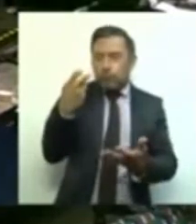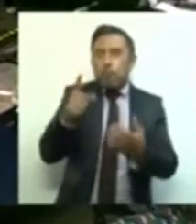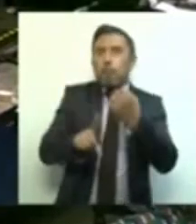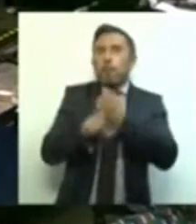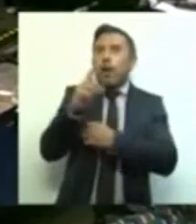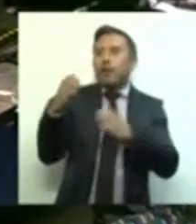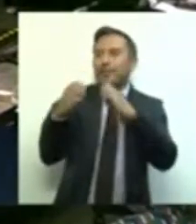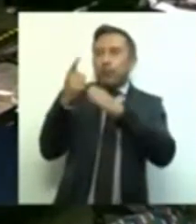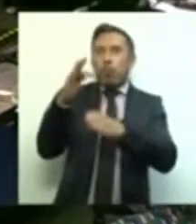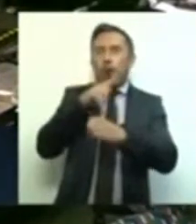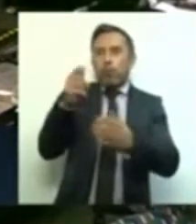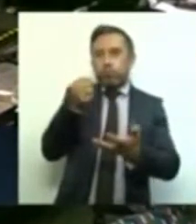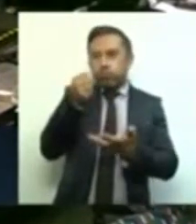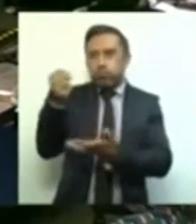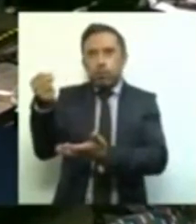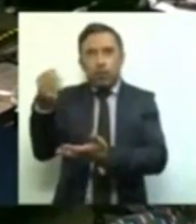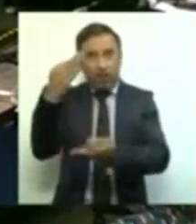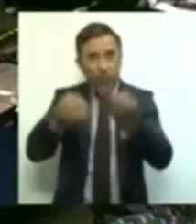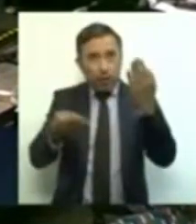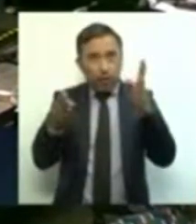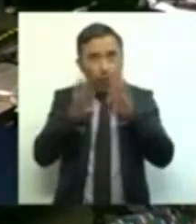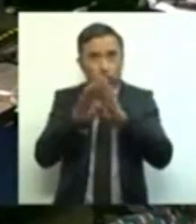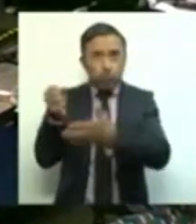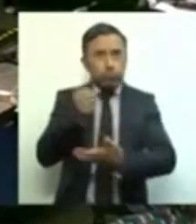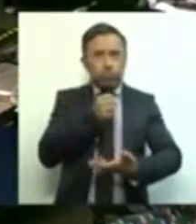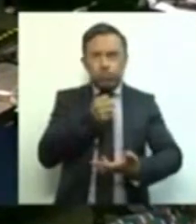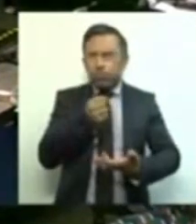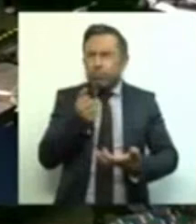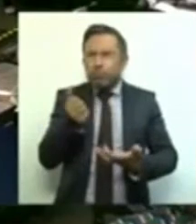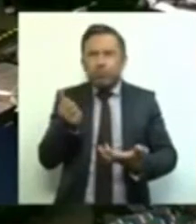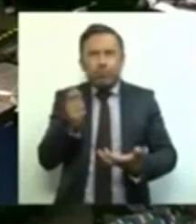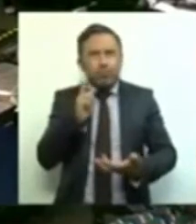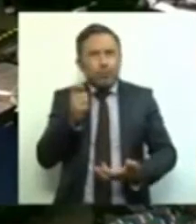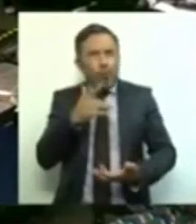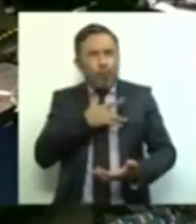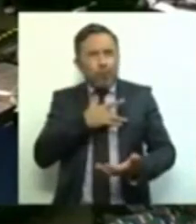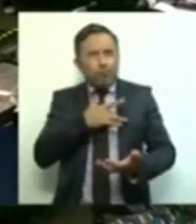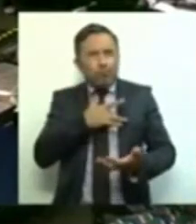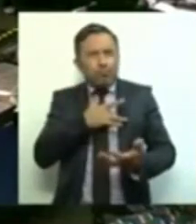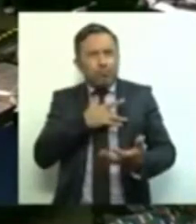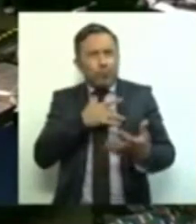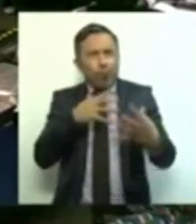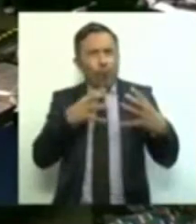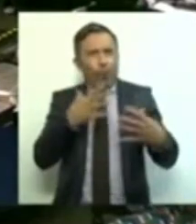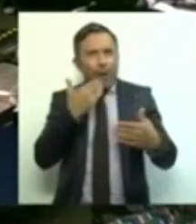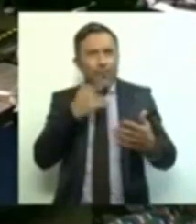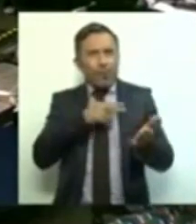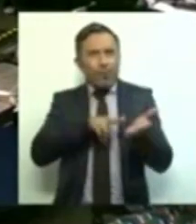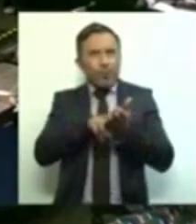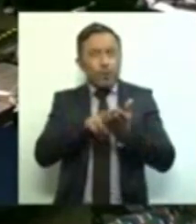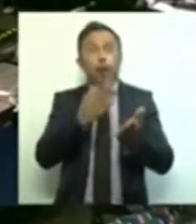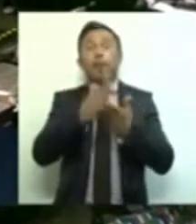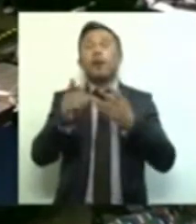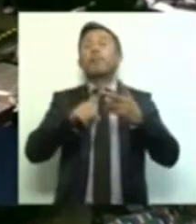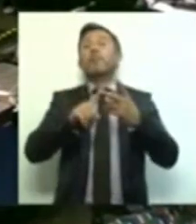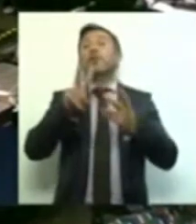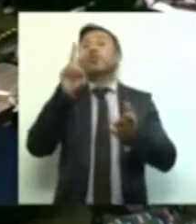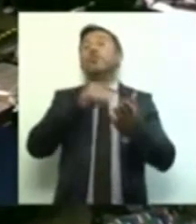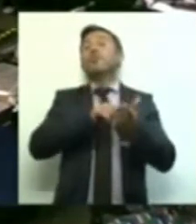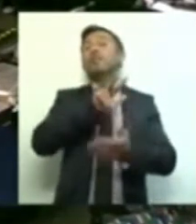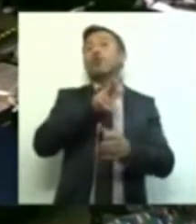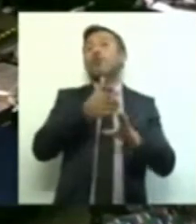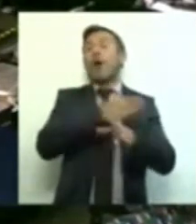resulta inhumano. En el caso de la ciencia y tecnología, mientras que en el 2018 se prometía duplicar el